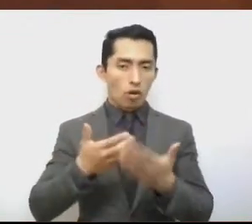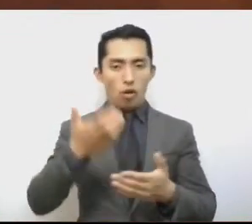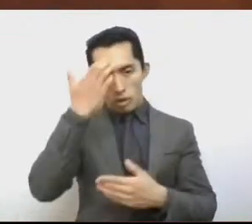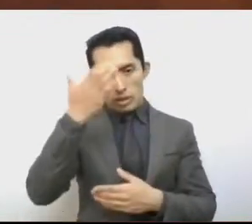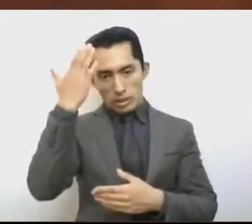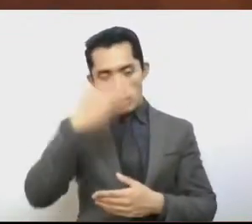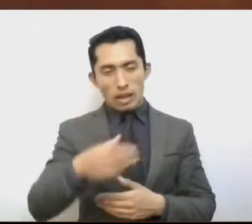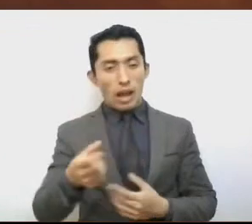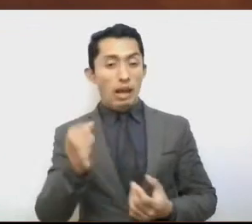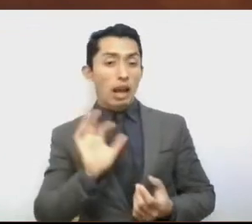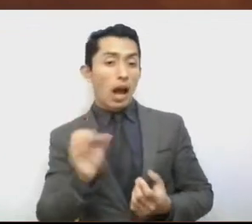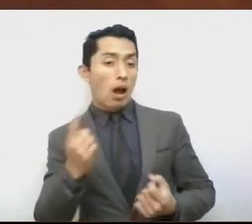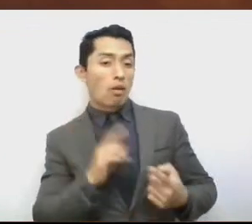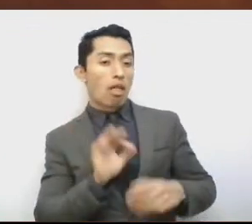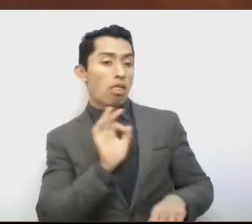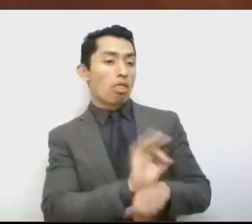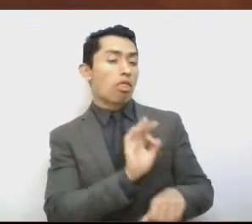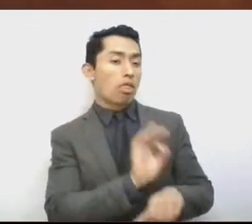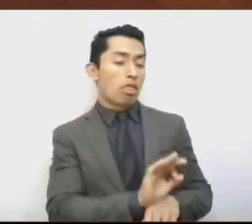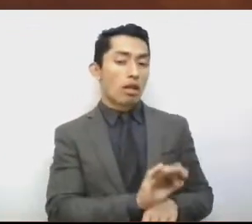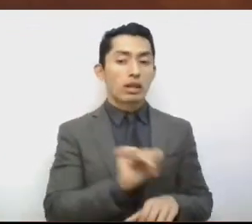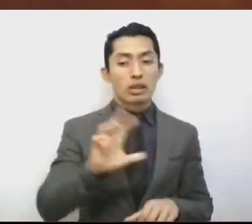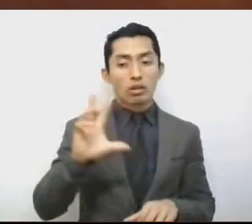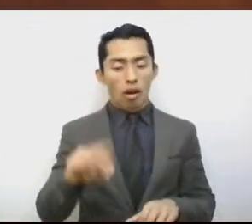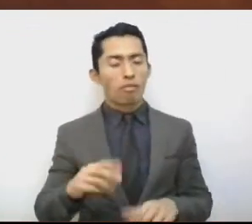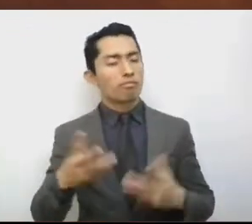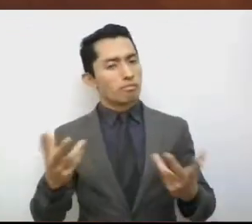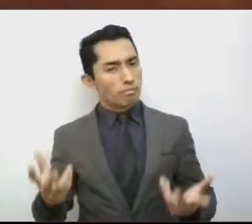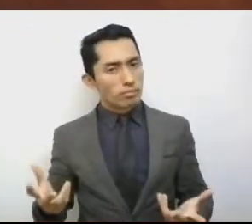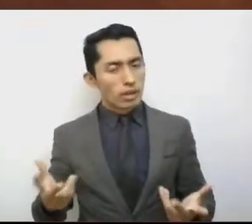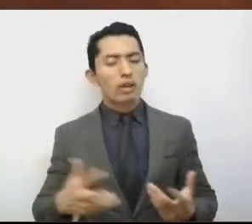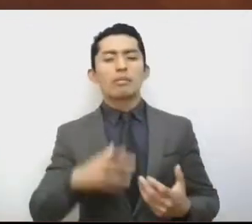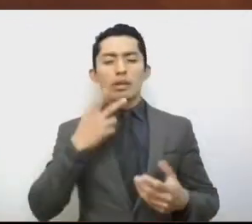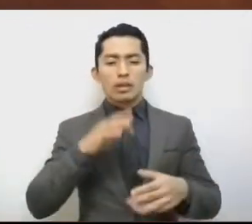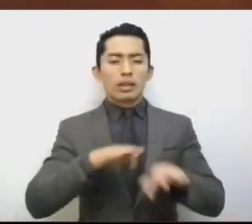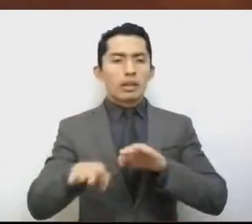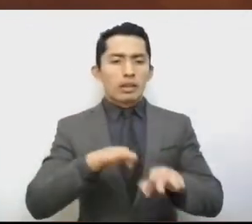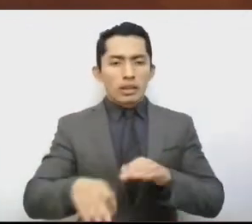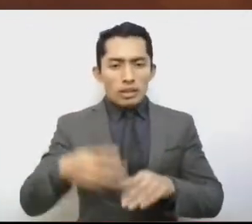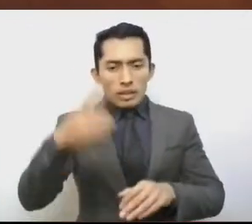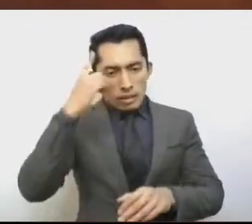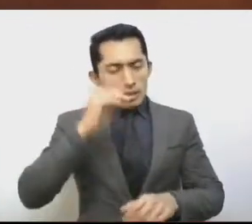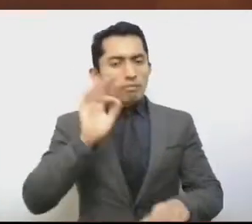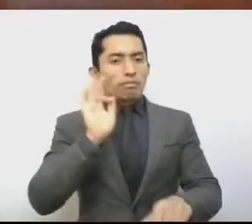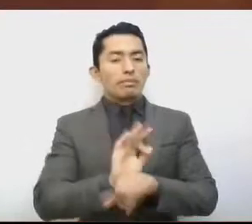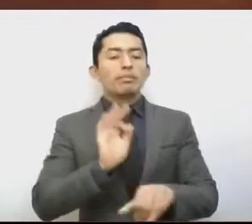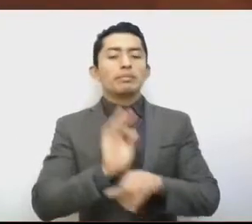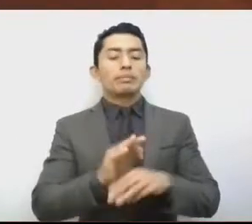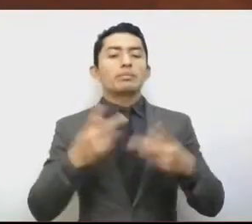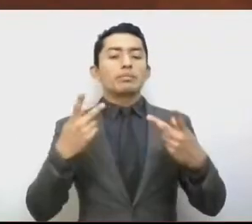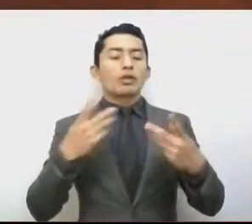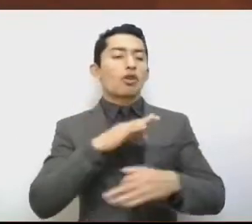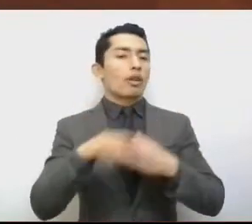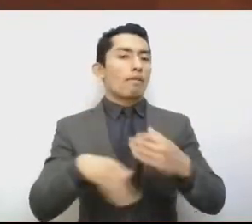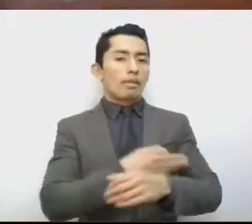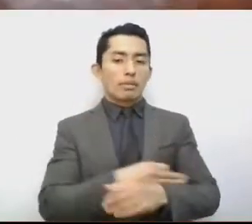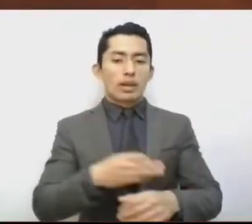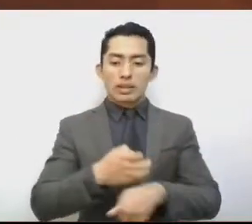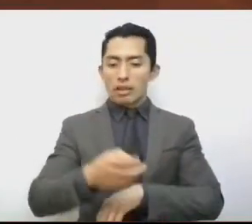sector de la población y trabajar en beneficio de todas las familias mexiquenses.